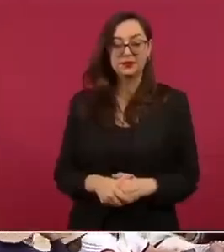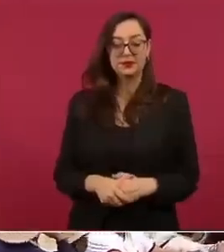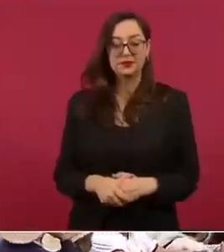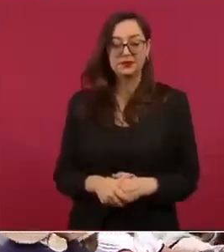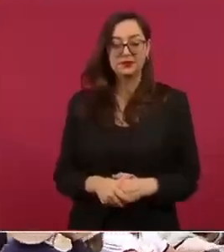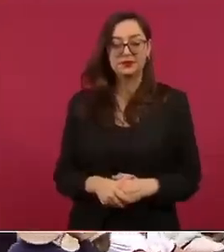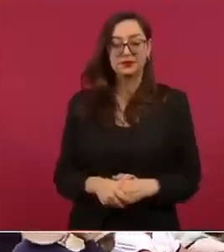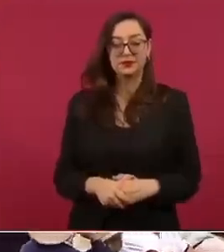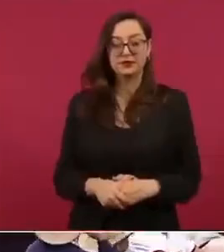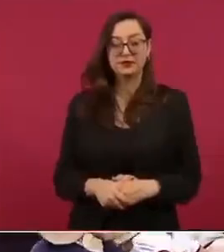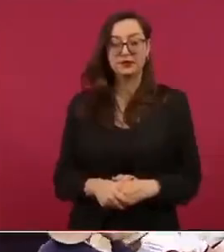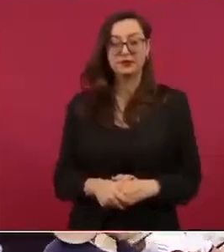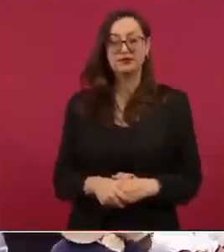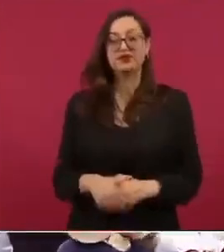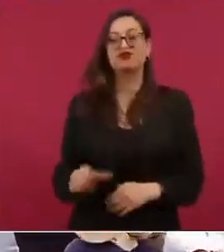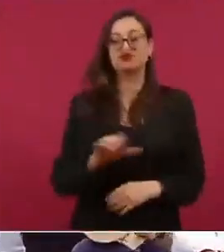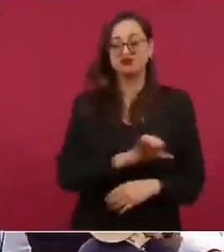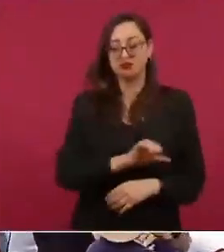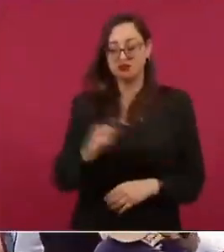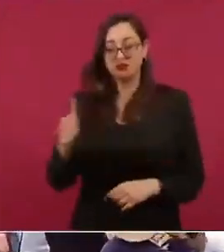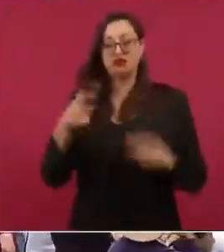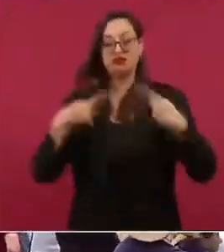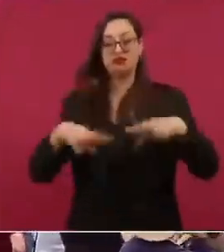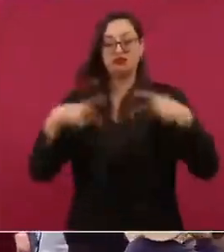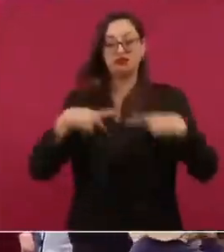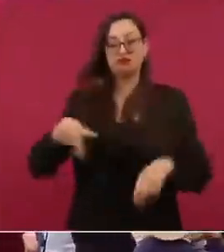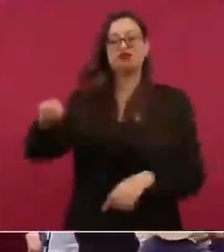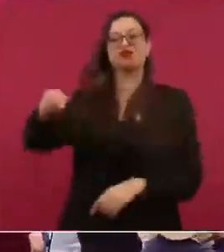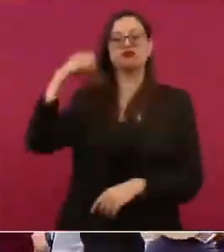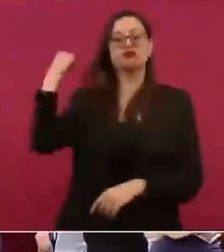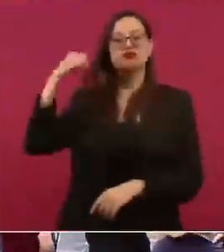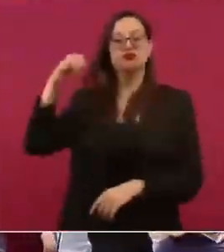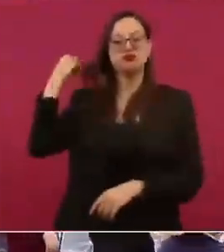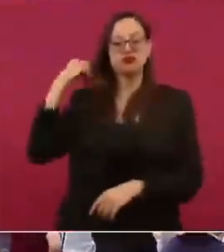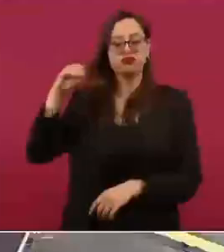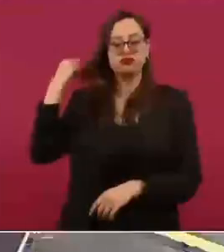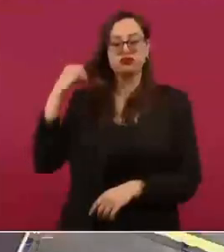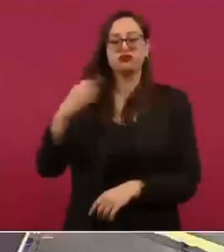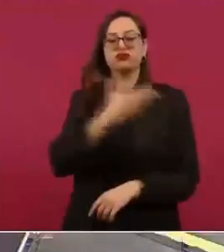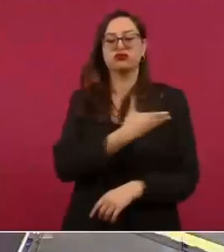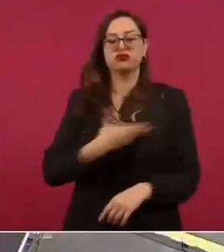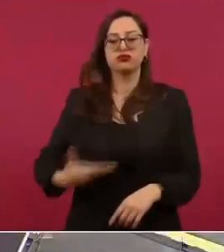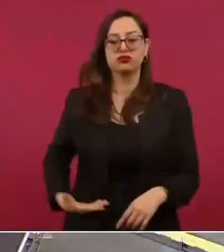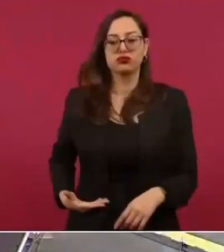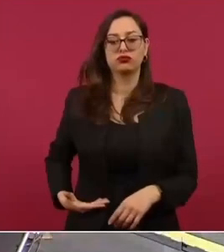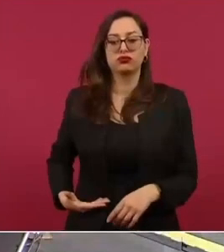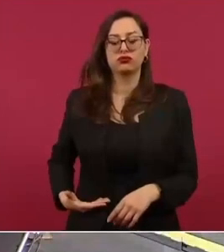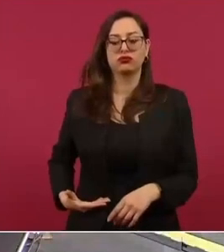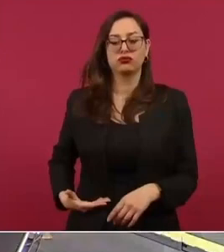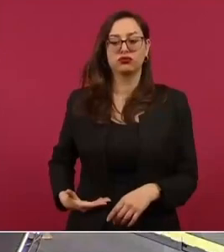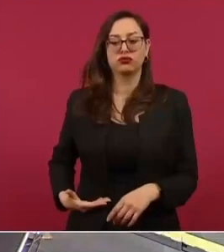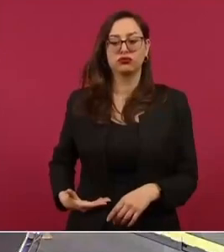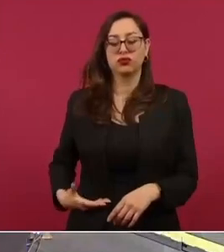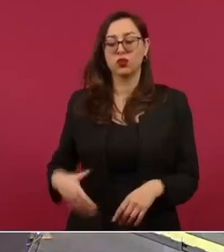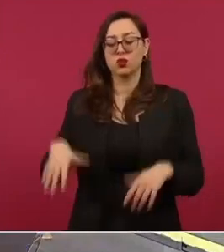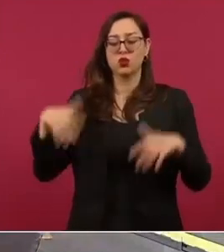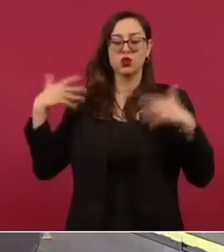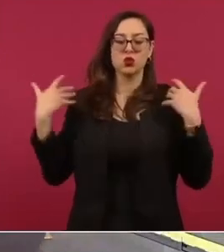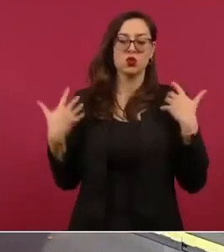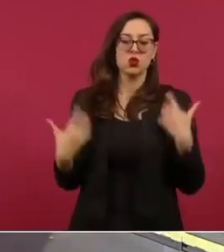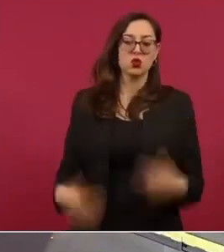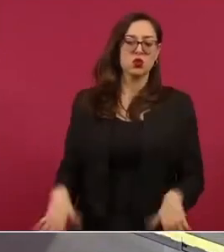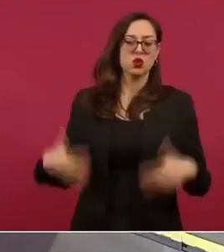y otro oaxaqueño el presidente más grande